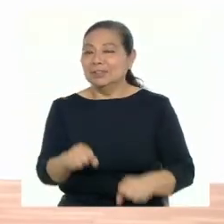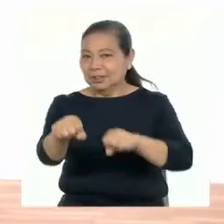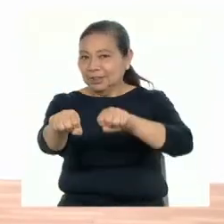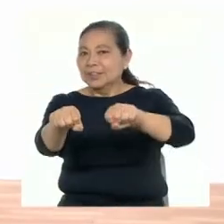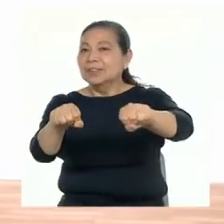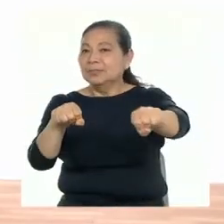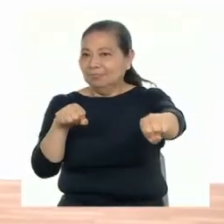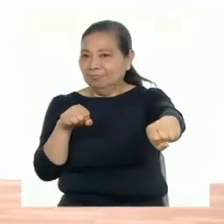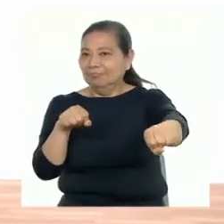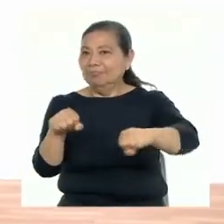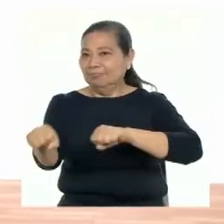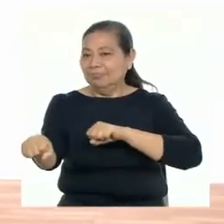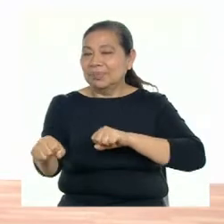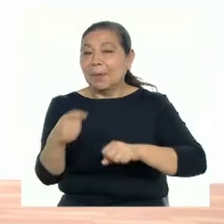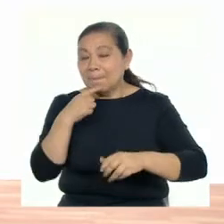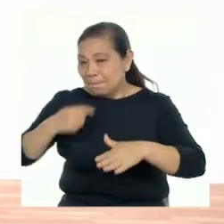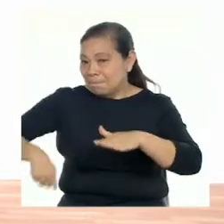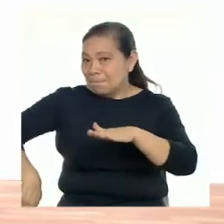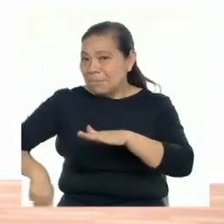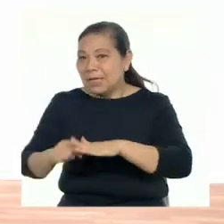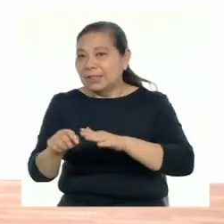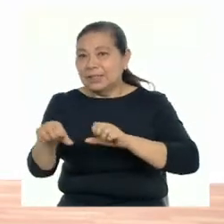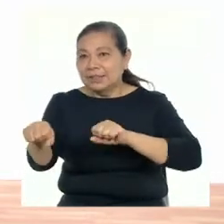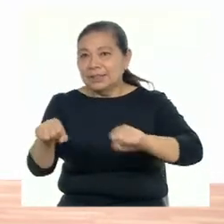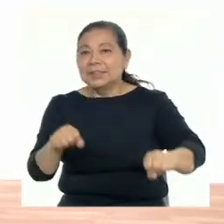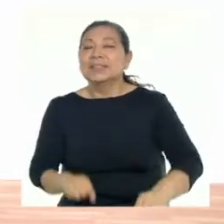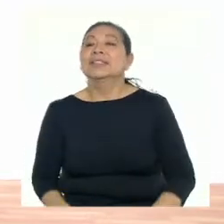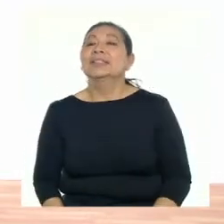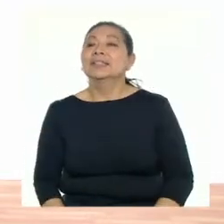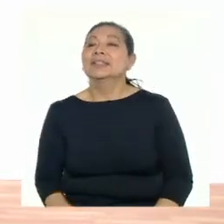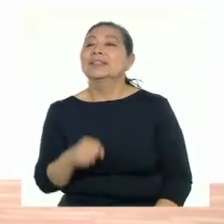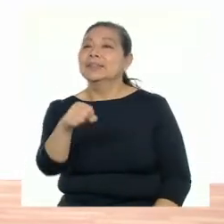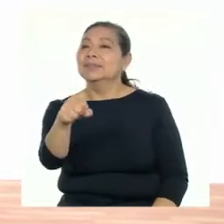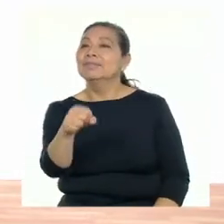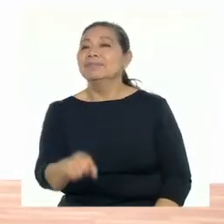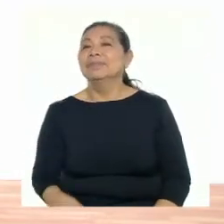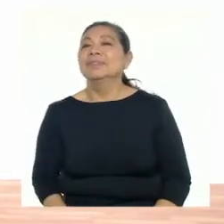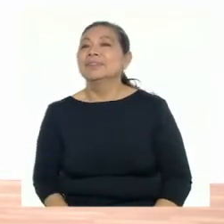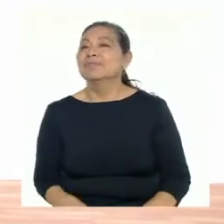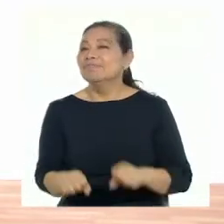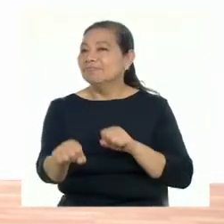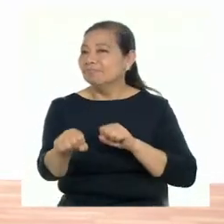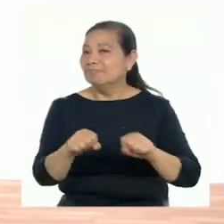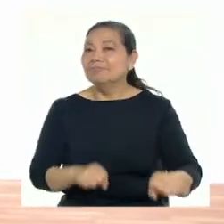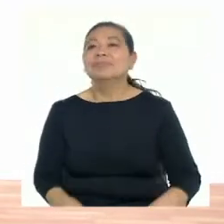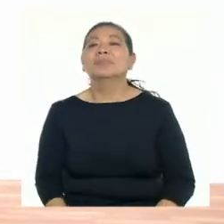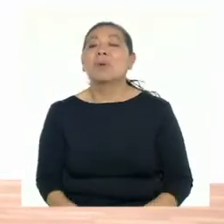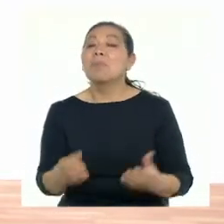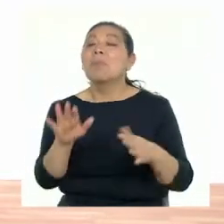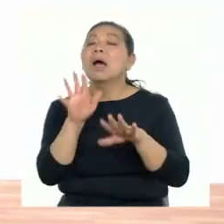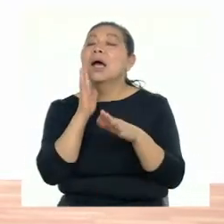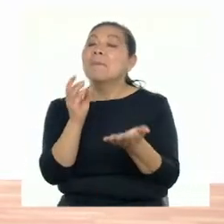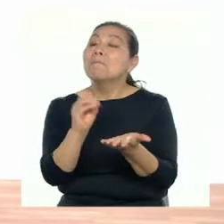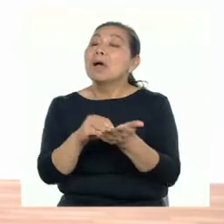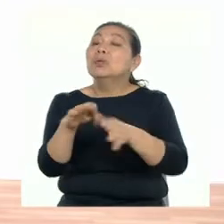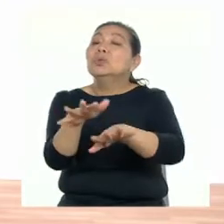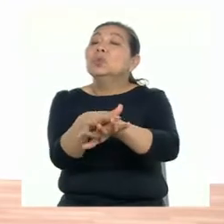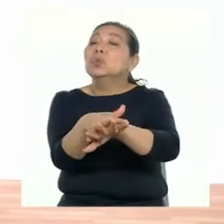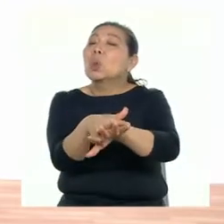¡Allí! ¡Y patada! ¡Vamos! ¡Patada! ¡Más suave!